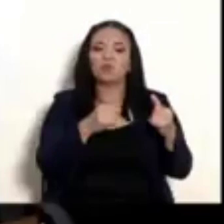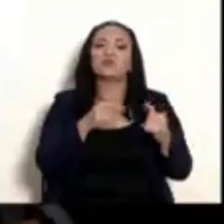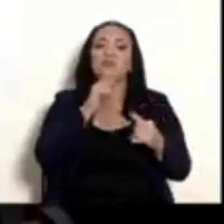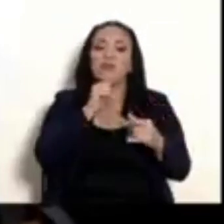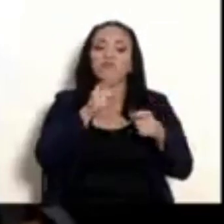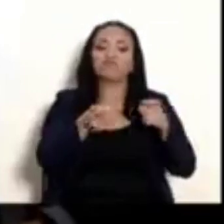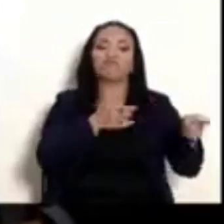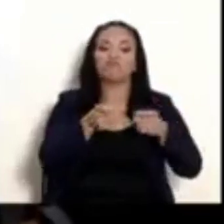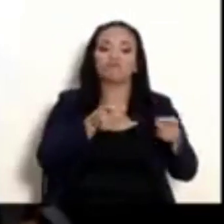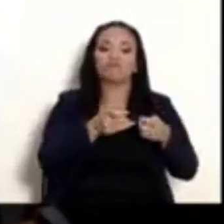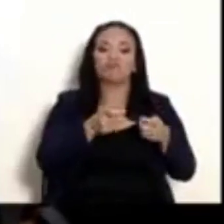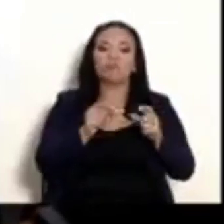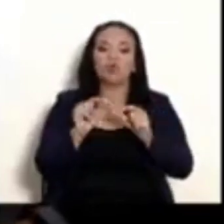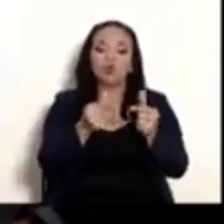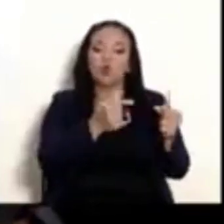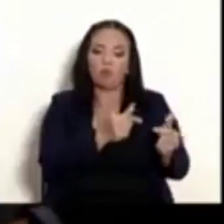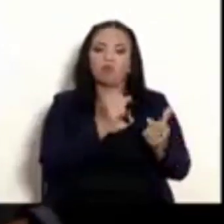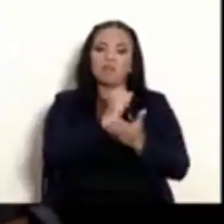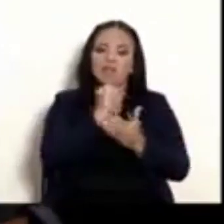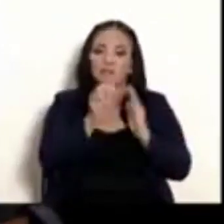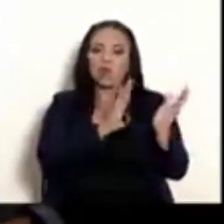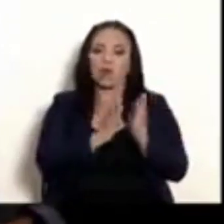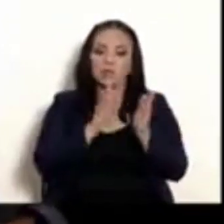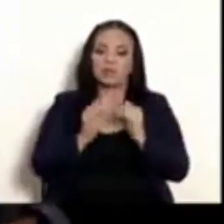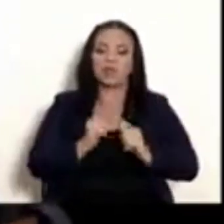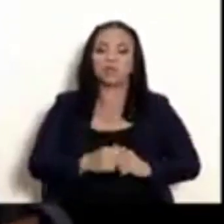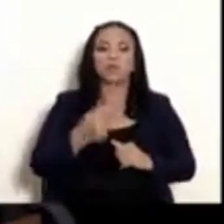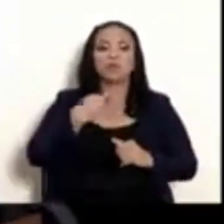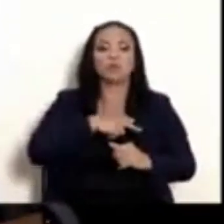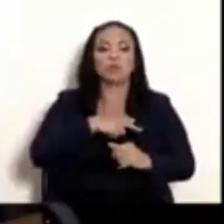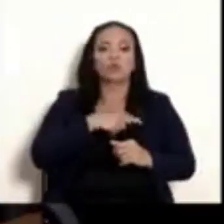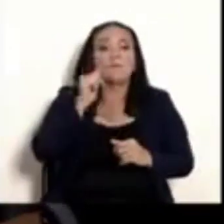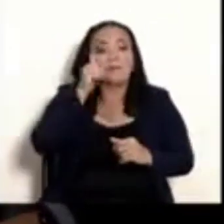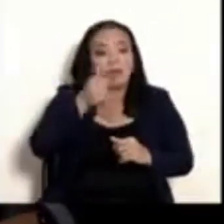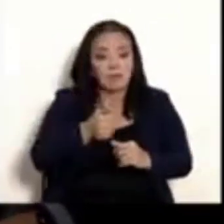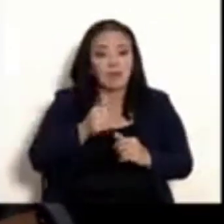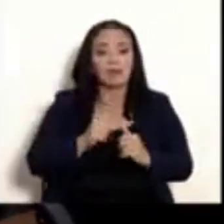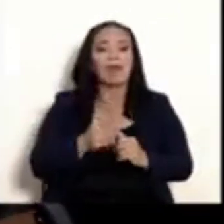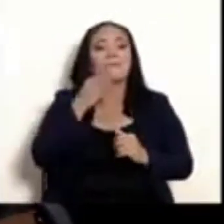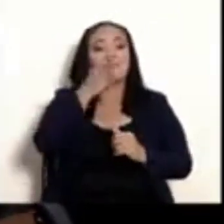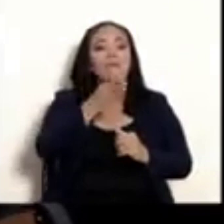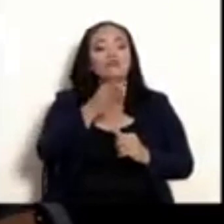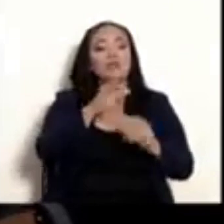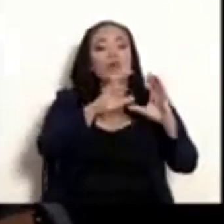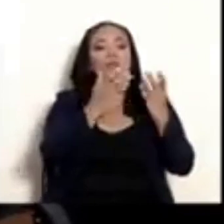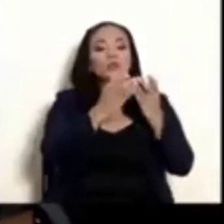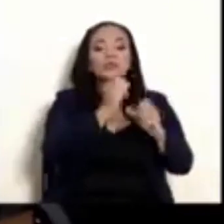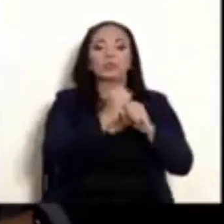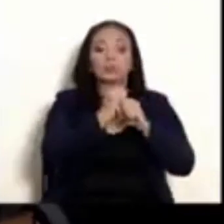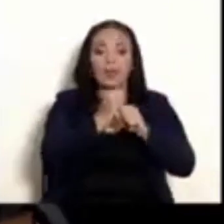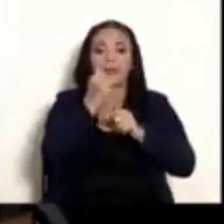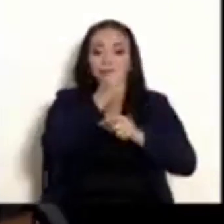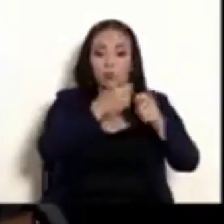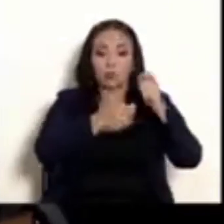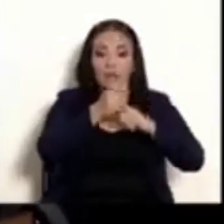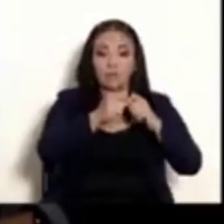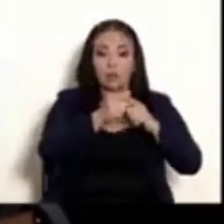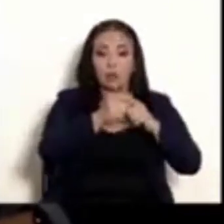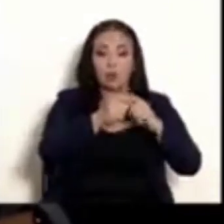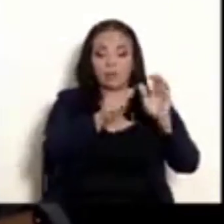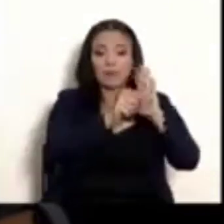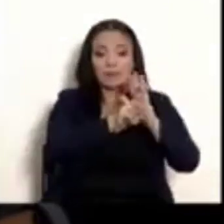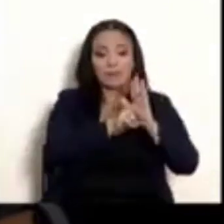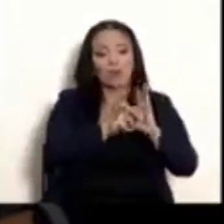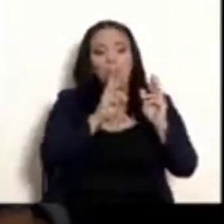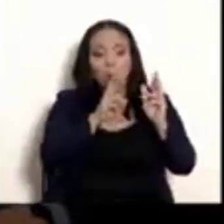organizado. Haremos todo lo posible para que mañana en la visita a la Comisión de Seguridad y Narcotráfico este proyecto